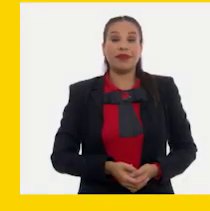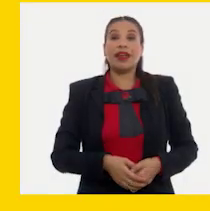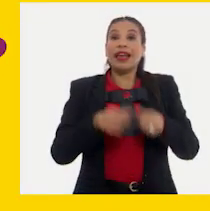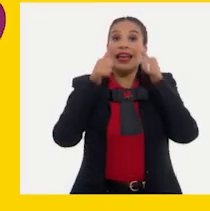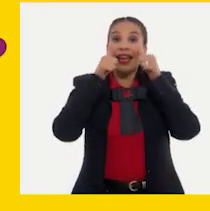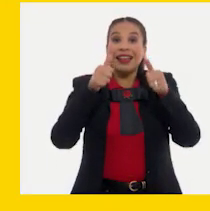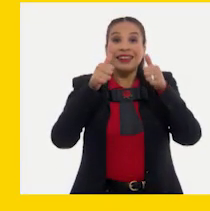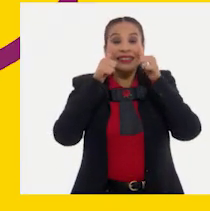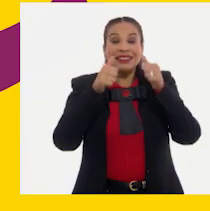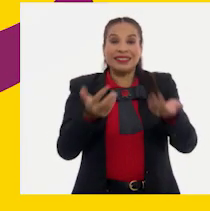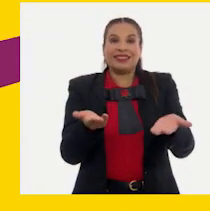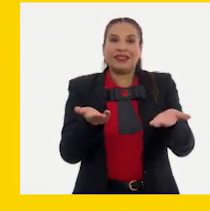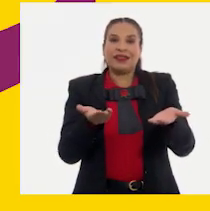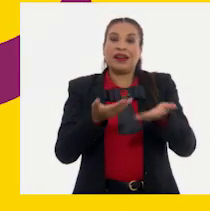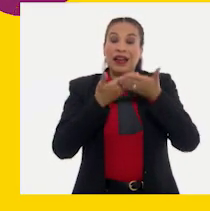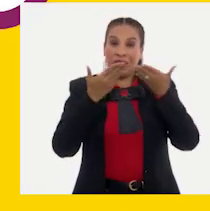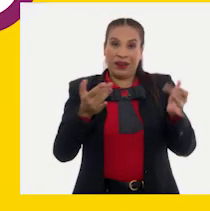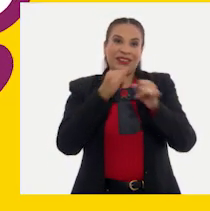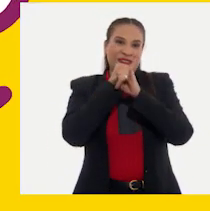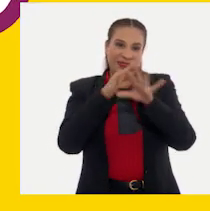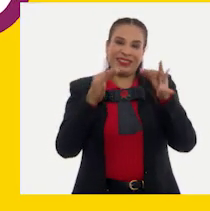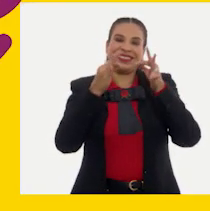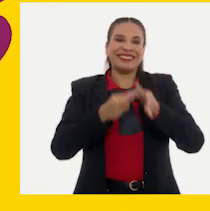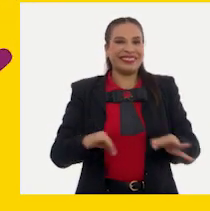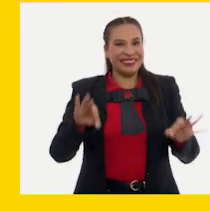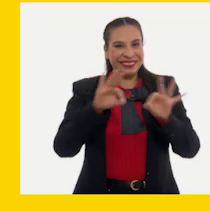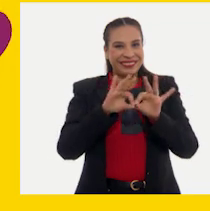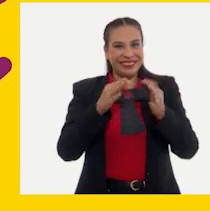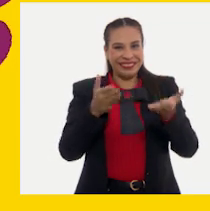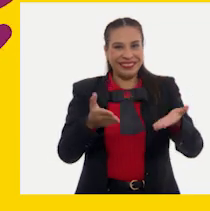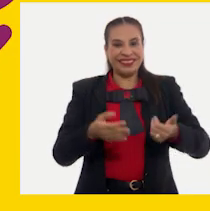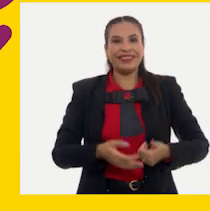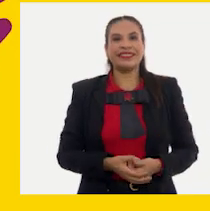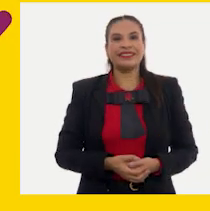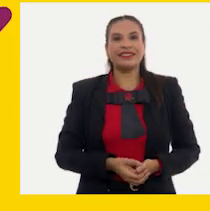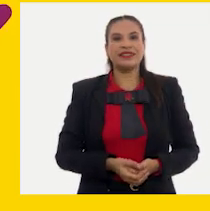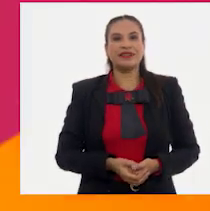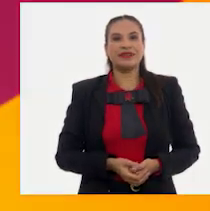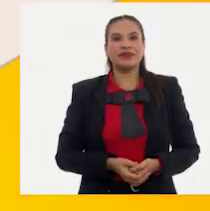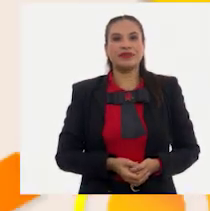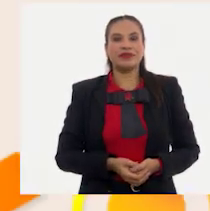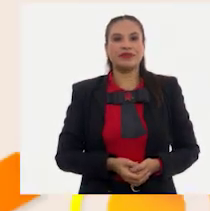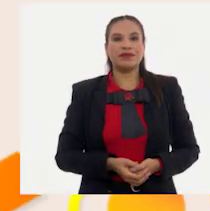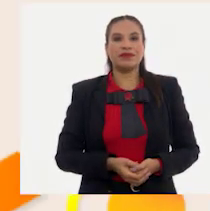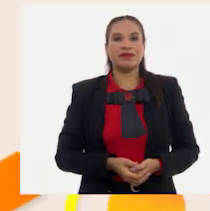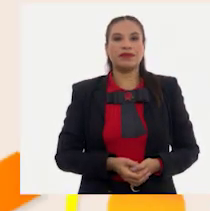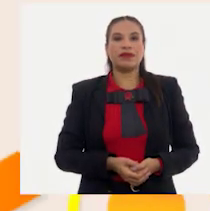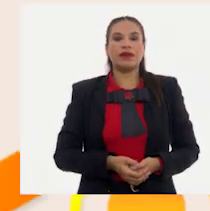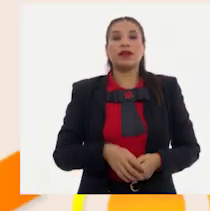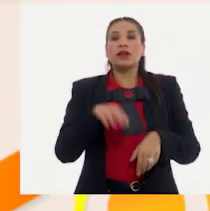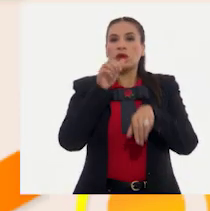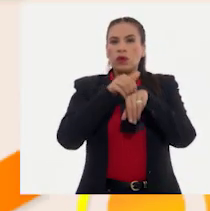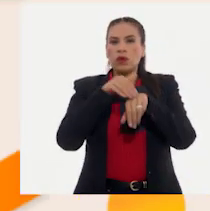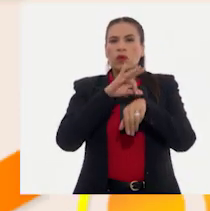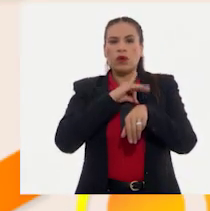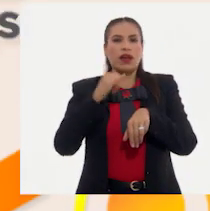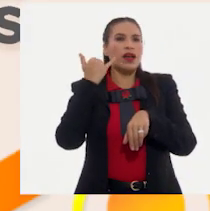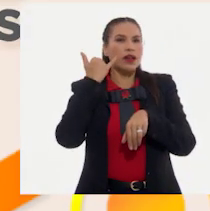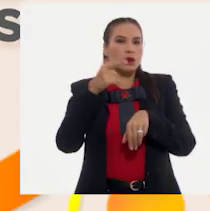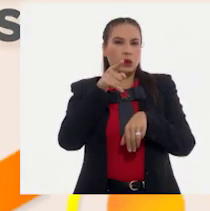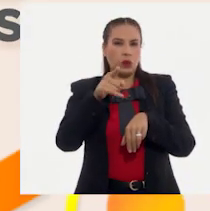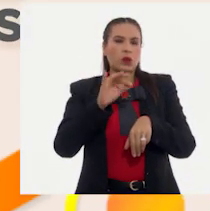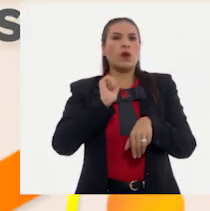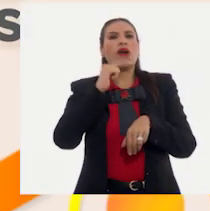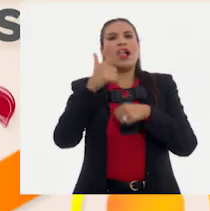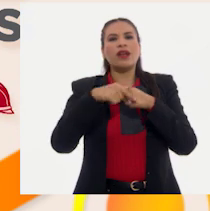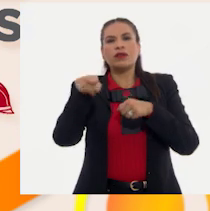¡Atención! ¡Atención! A continuación, con información importante. A este número puedes llamar cuando